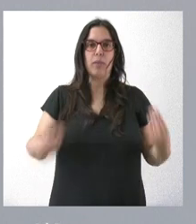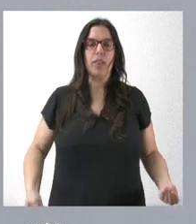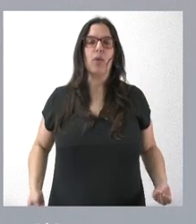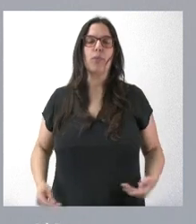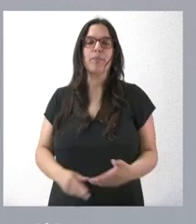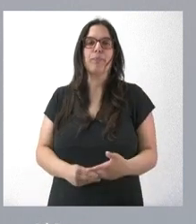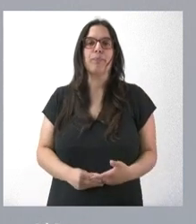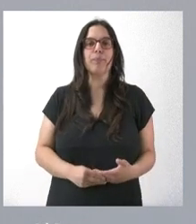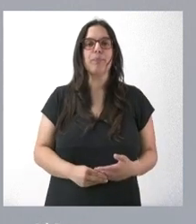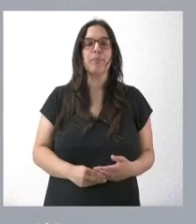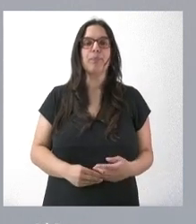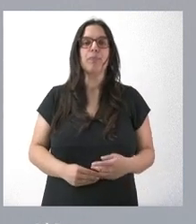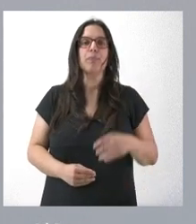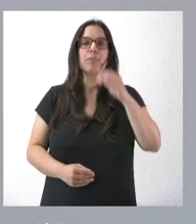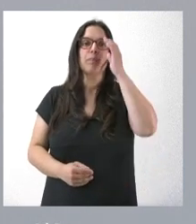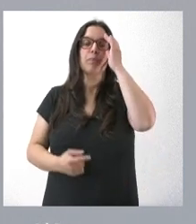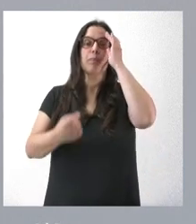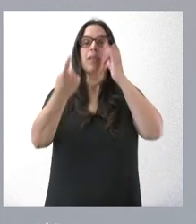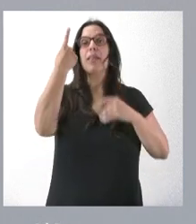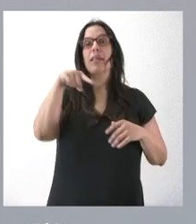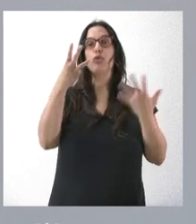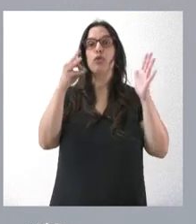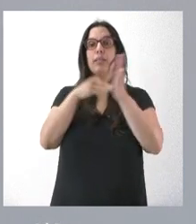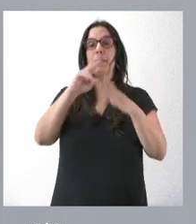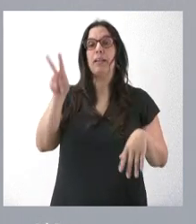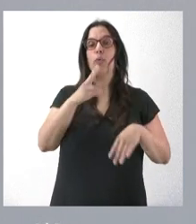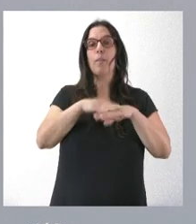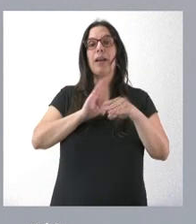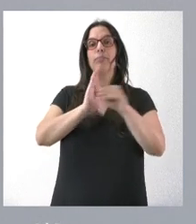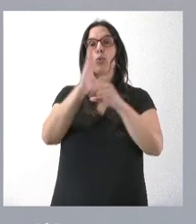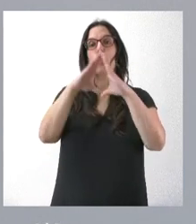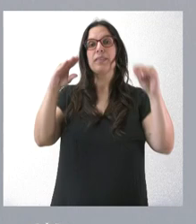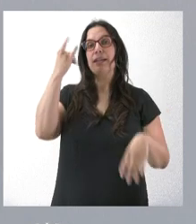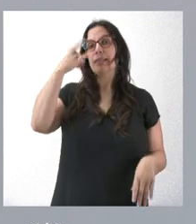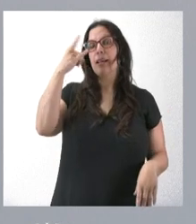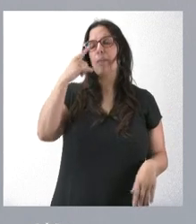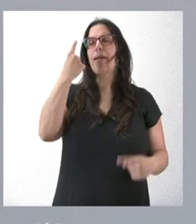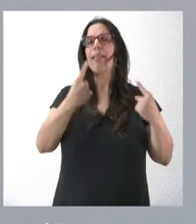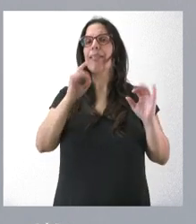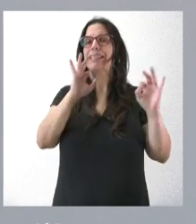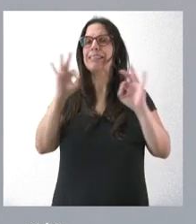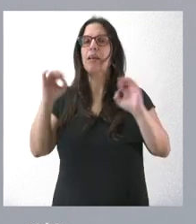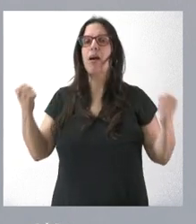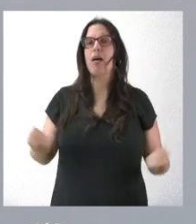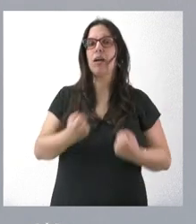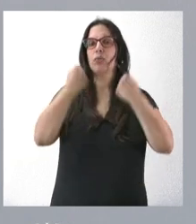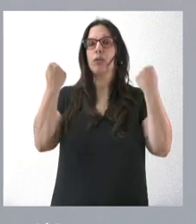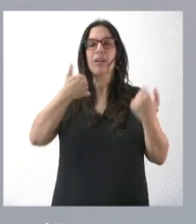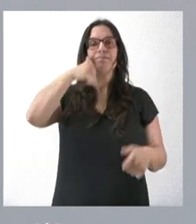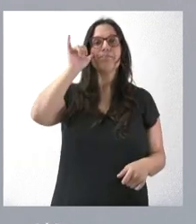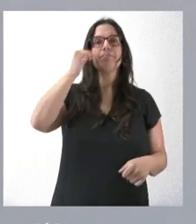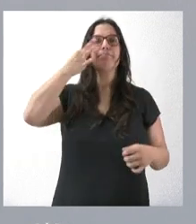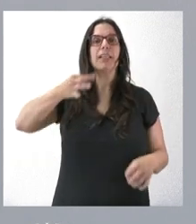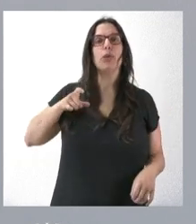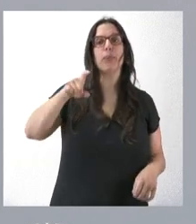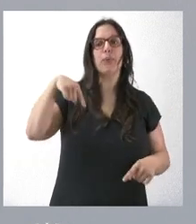que les he citado. 180.000 euros a la Universidad de Salamanca para determinadas actuaciones de riesgo oncológico